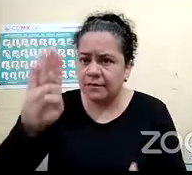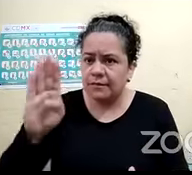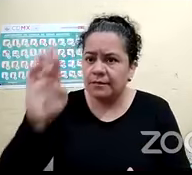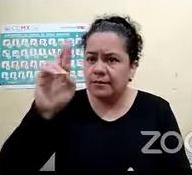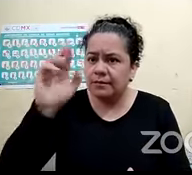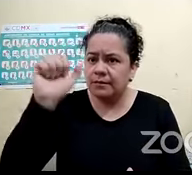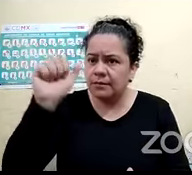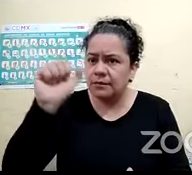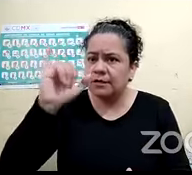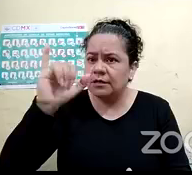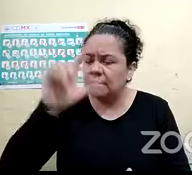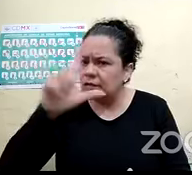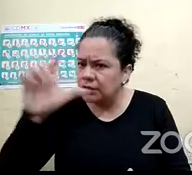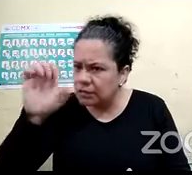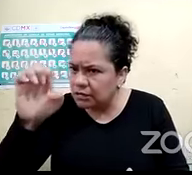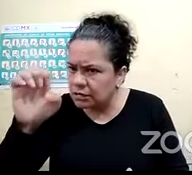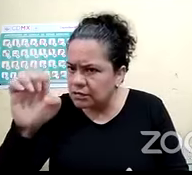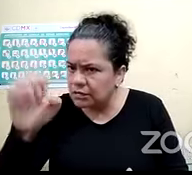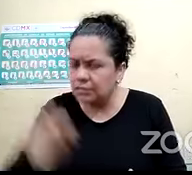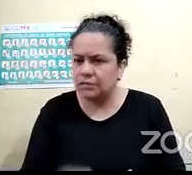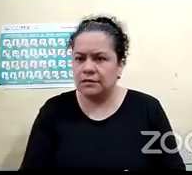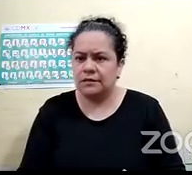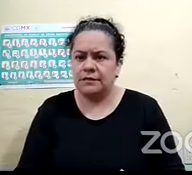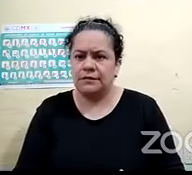general, con el uso de la tecnología,